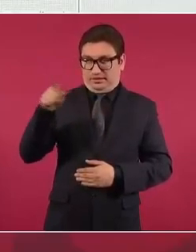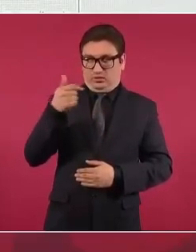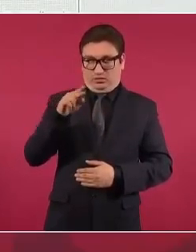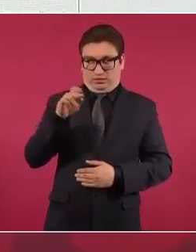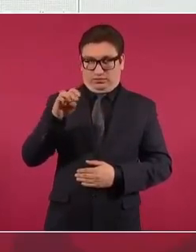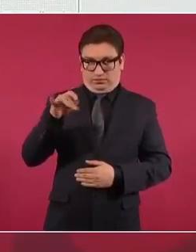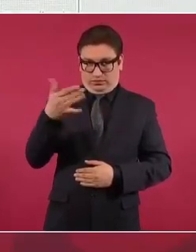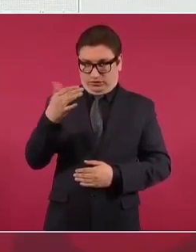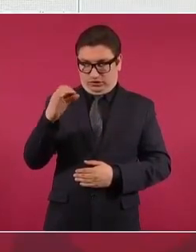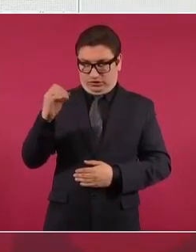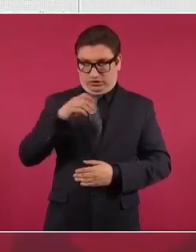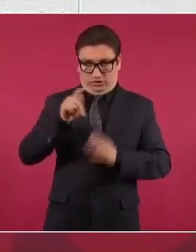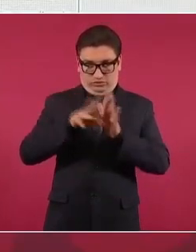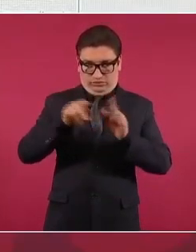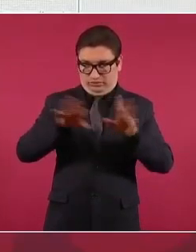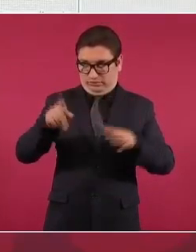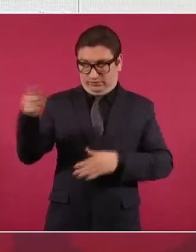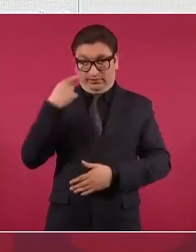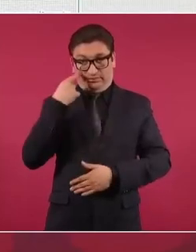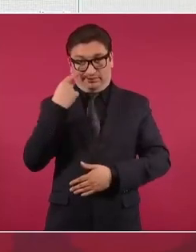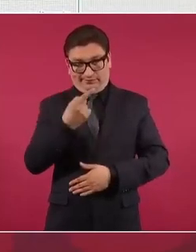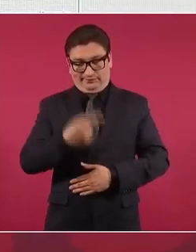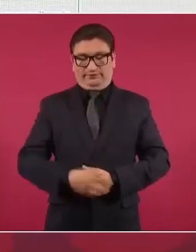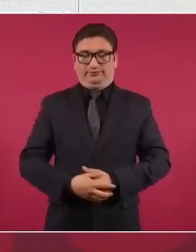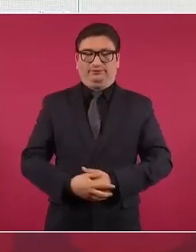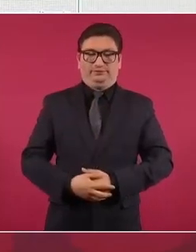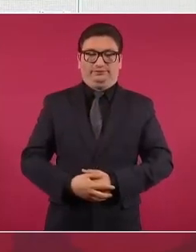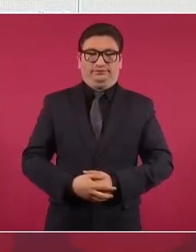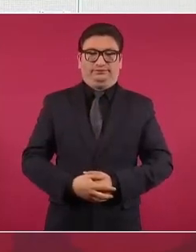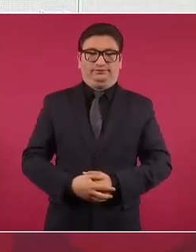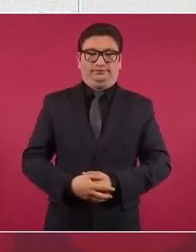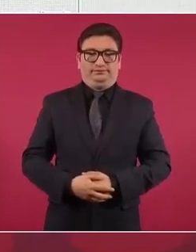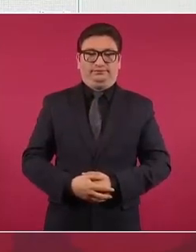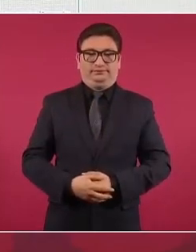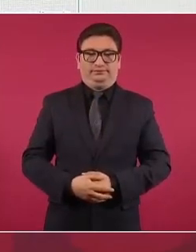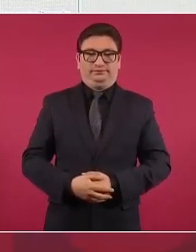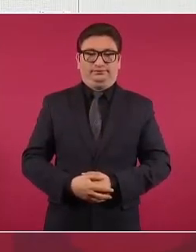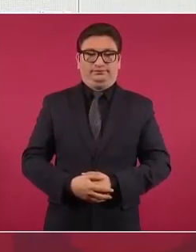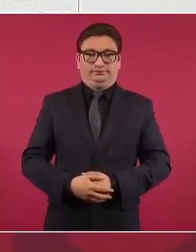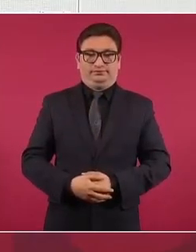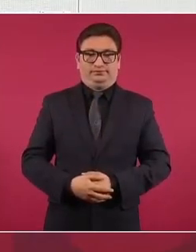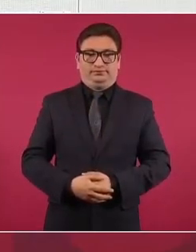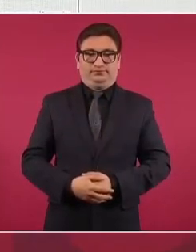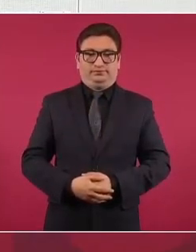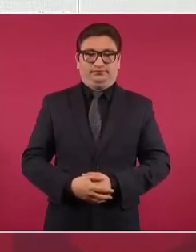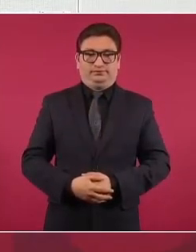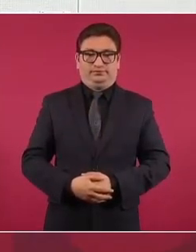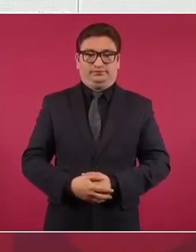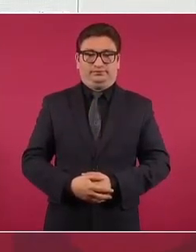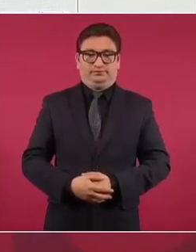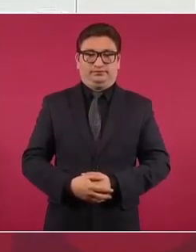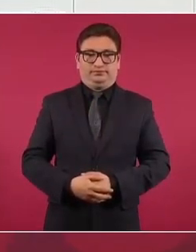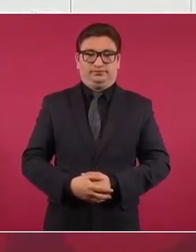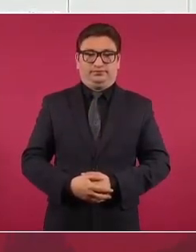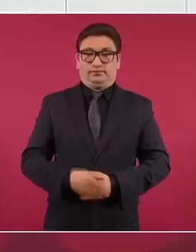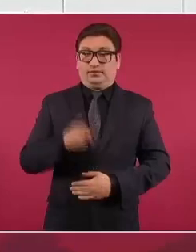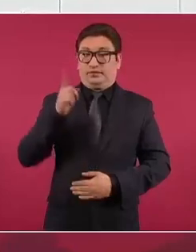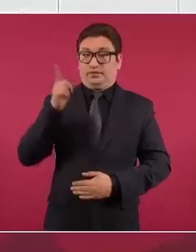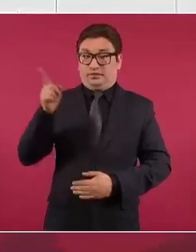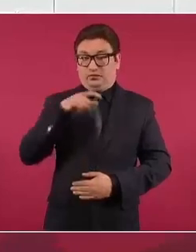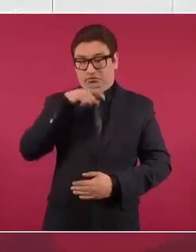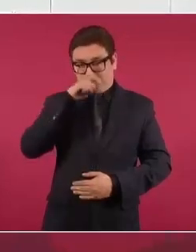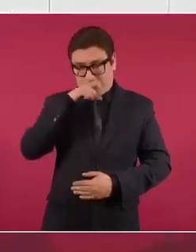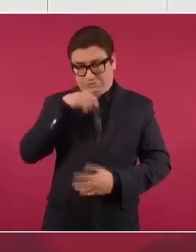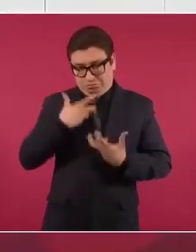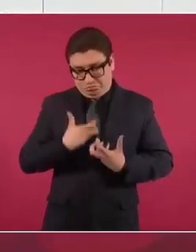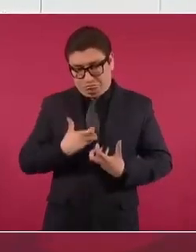está con el pico caído.